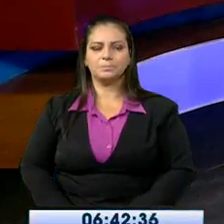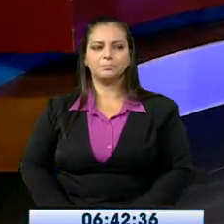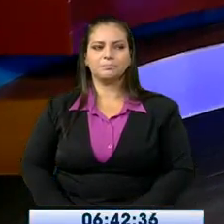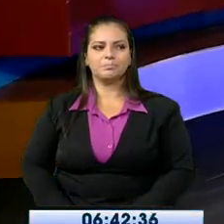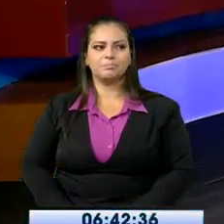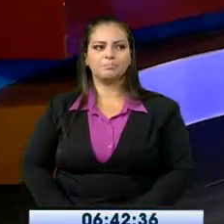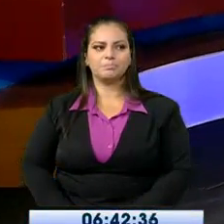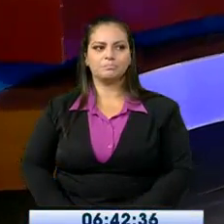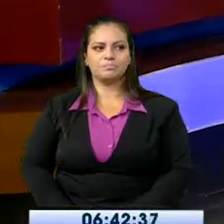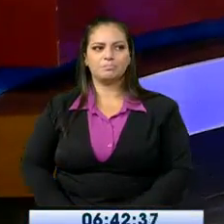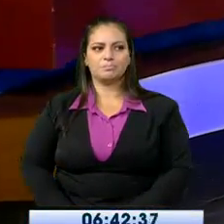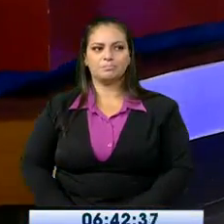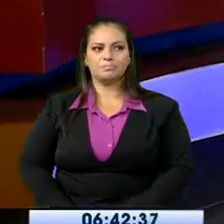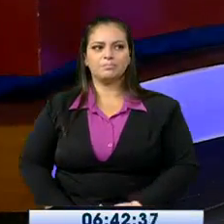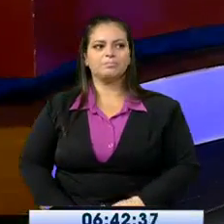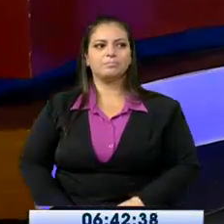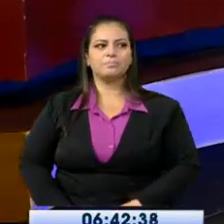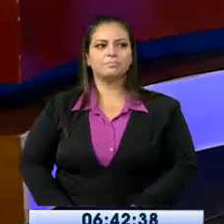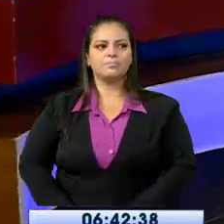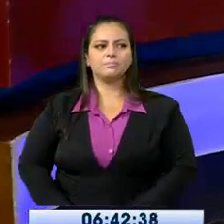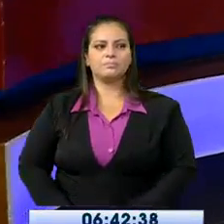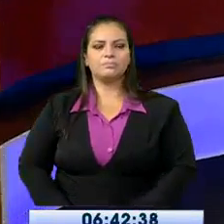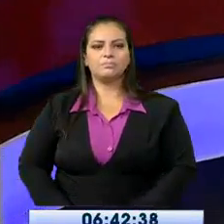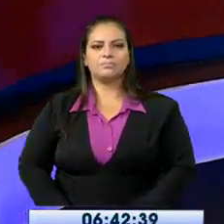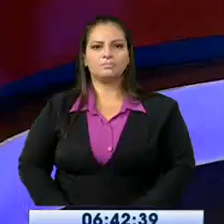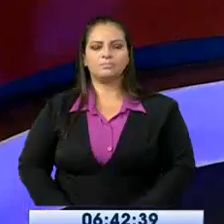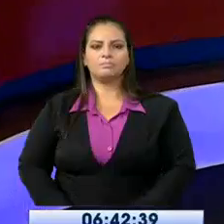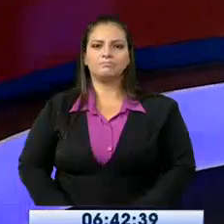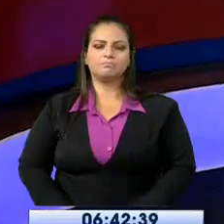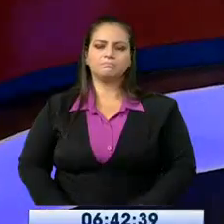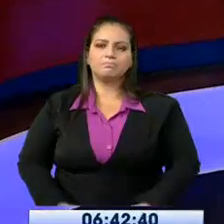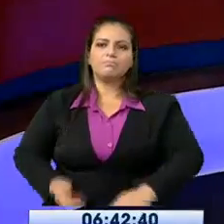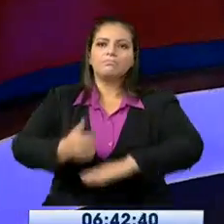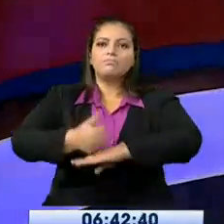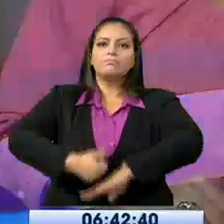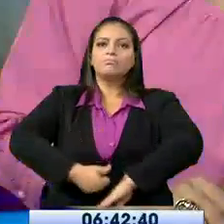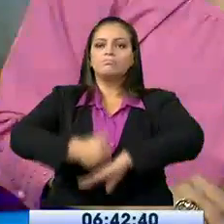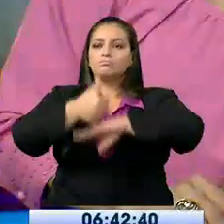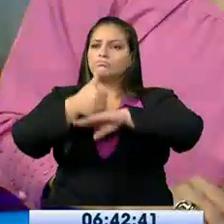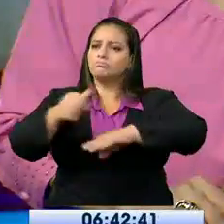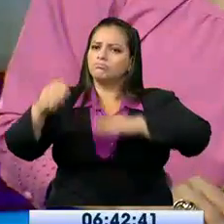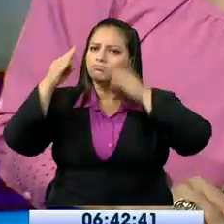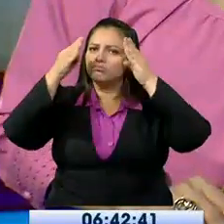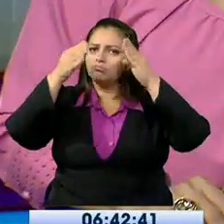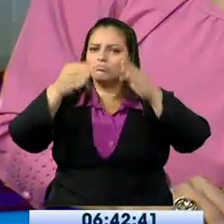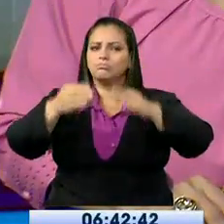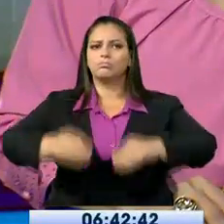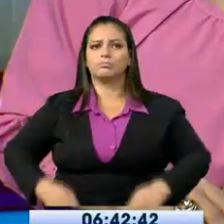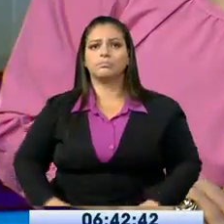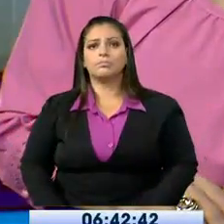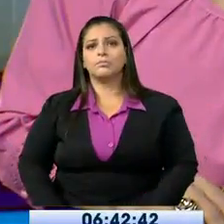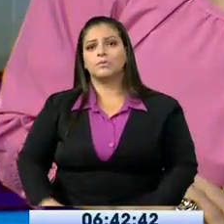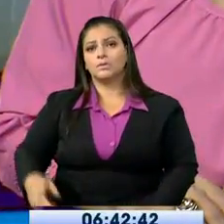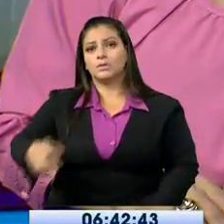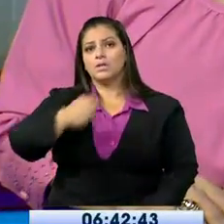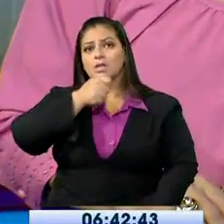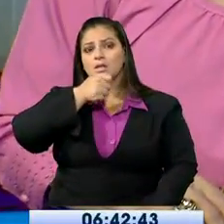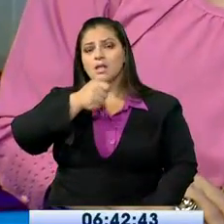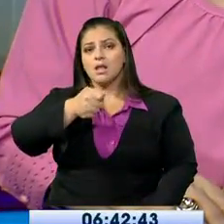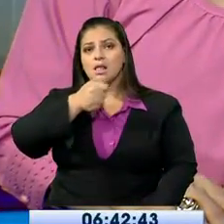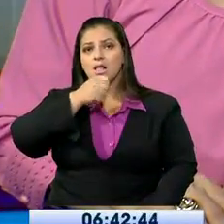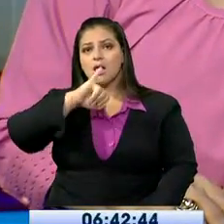Bueno, y el trabajo para las autoridades competentes, pues, luego de esta cobertura periodística, como bien lo decía la nota de Jorge Salazar,